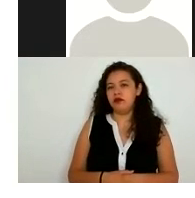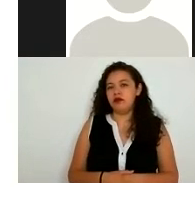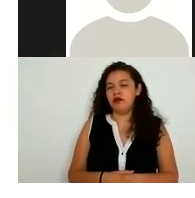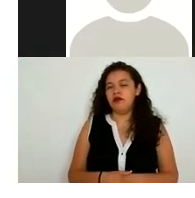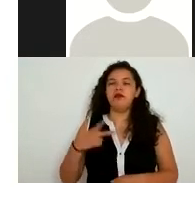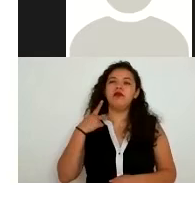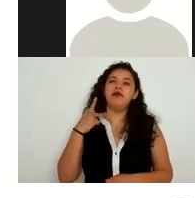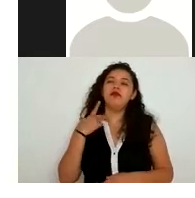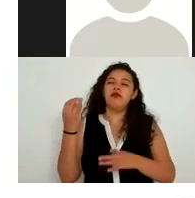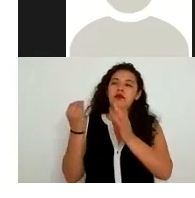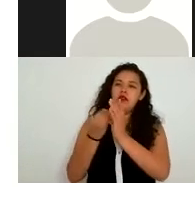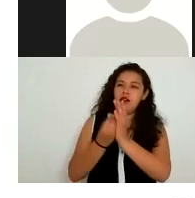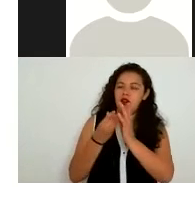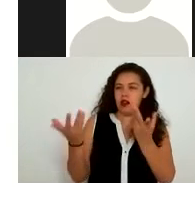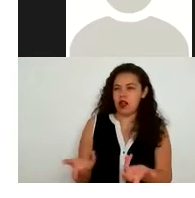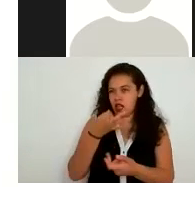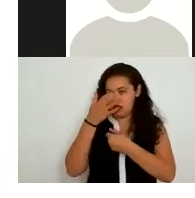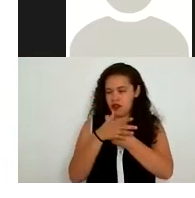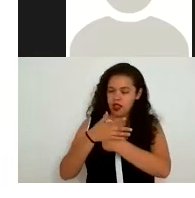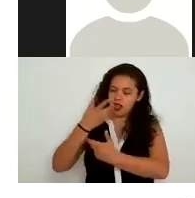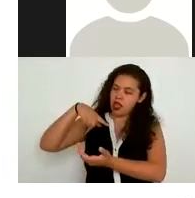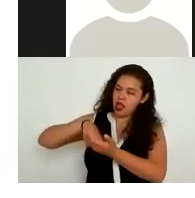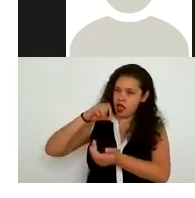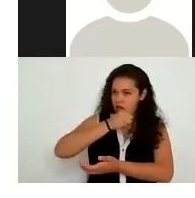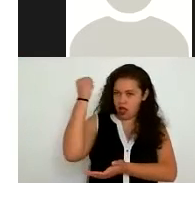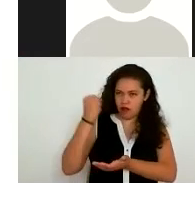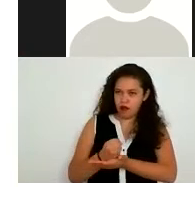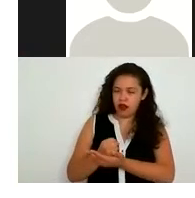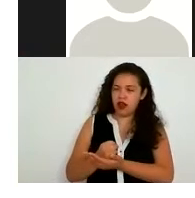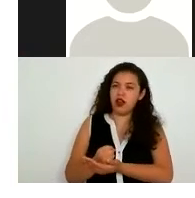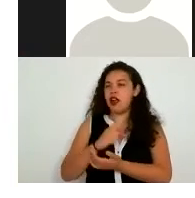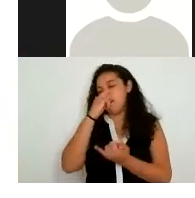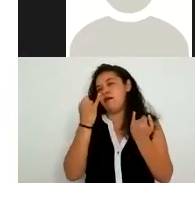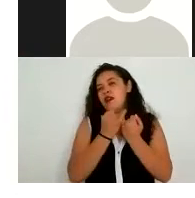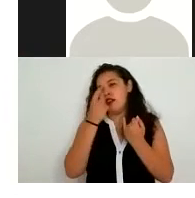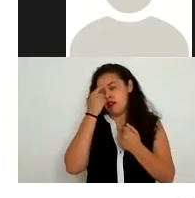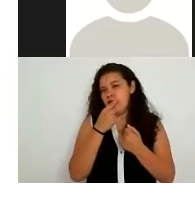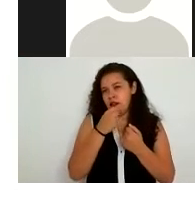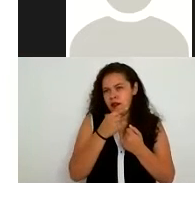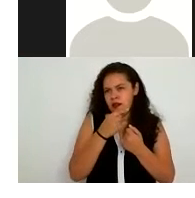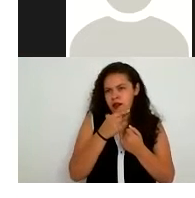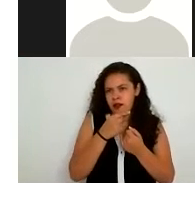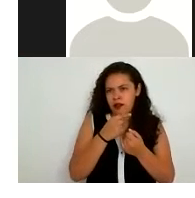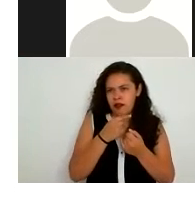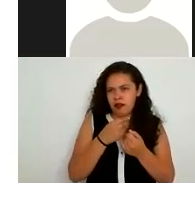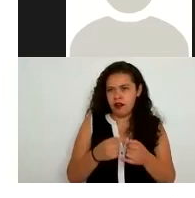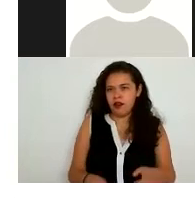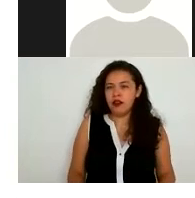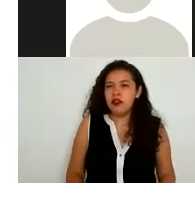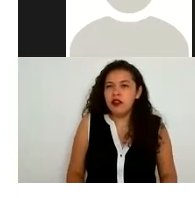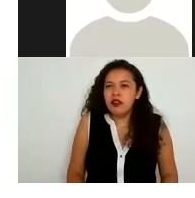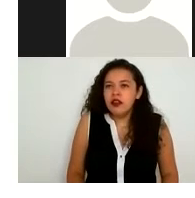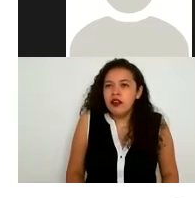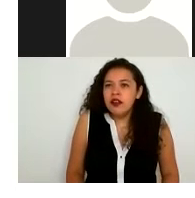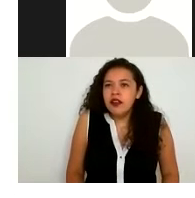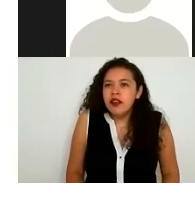obligatorias al interior así como un sistema de supervisión y vigilancia interna obviamente en la medida de las posibilidades y de los